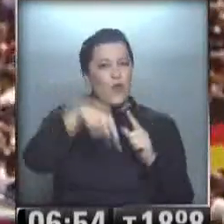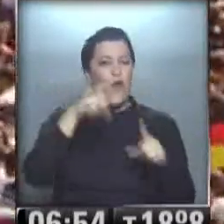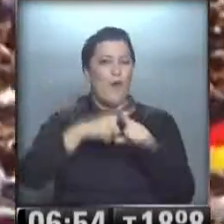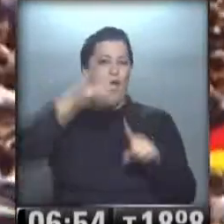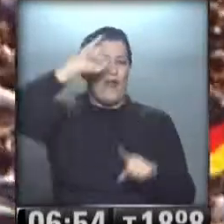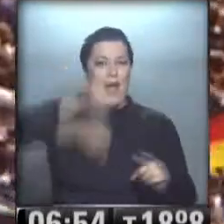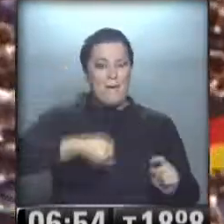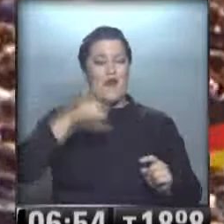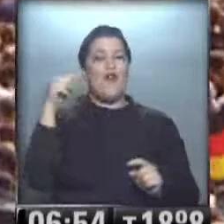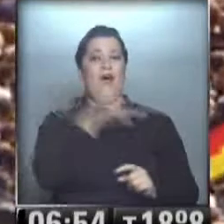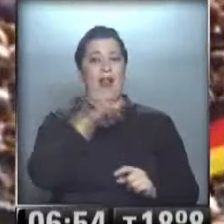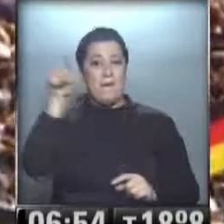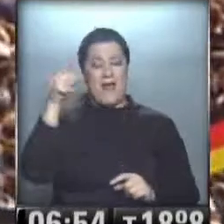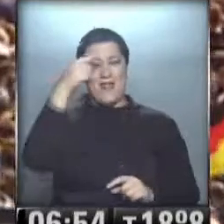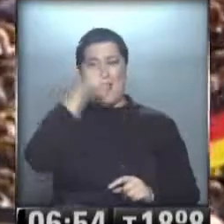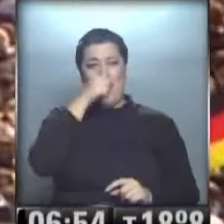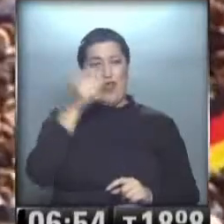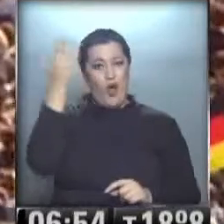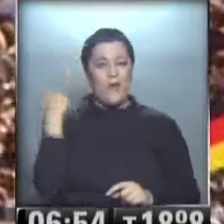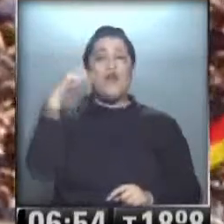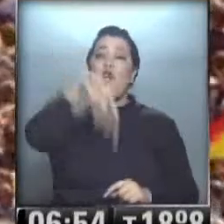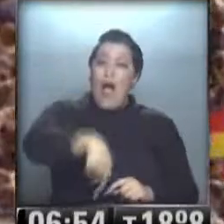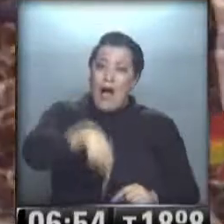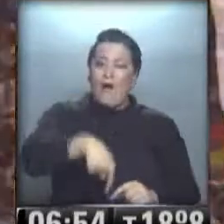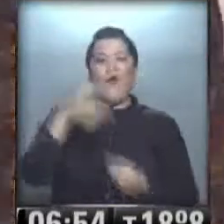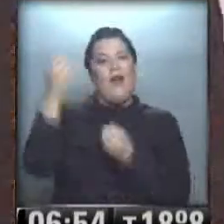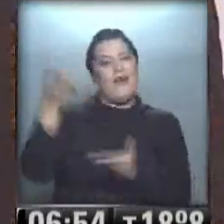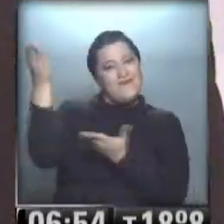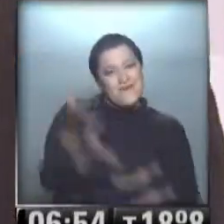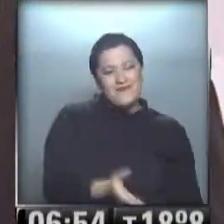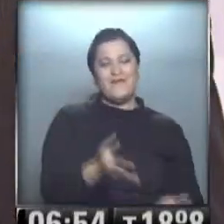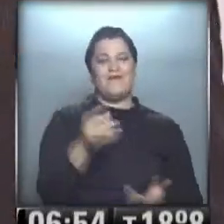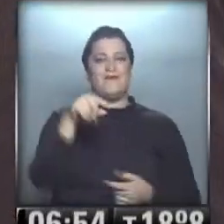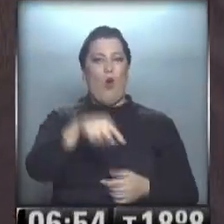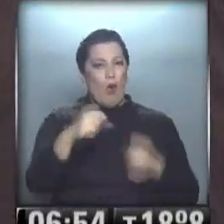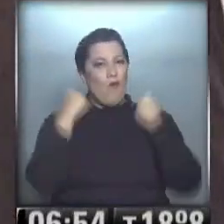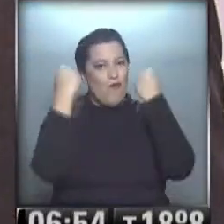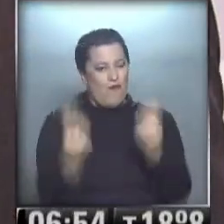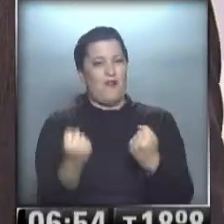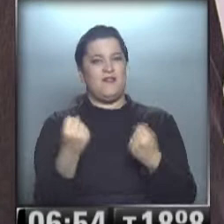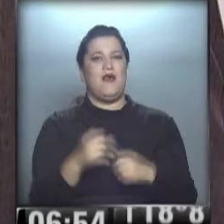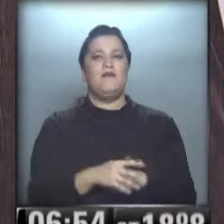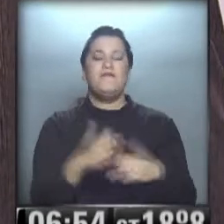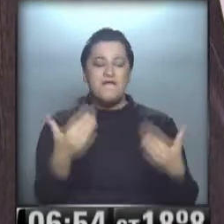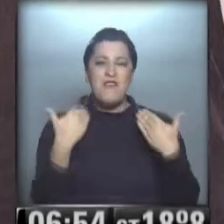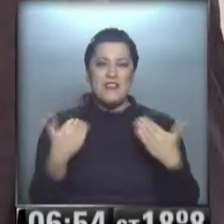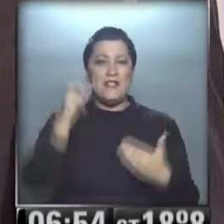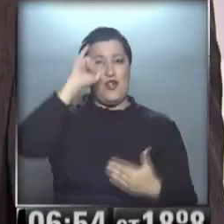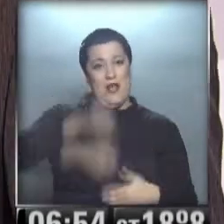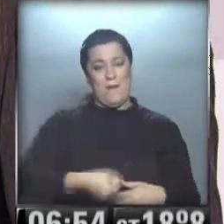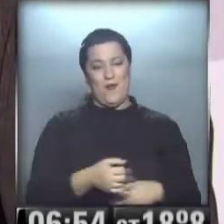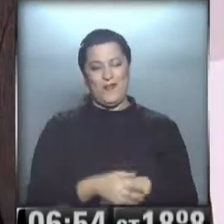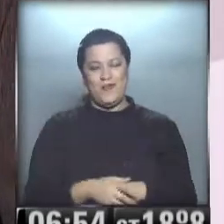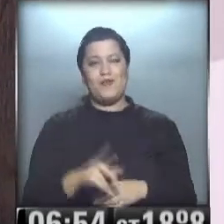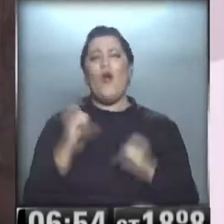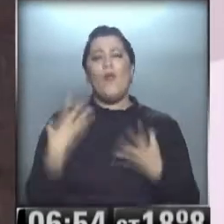obtenido el último domingo. Y ahora este recibimiento, indudablemente, con mucha fuerza. Bueno, felicitaciones, campeón, entonces. ¿Cómo estás,